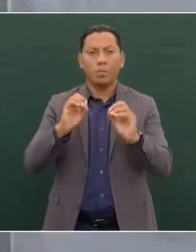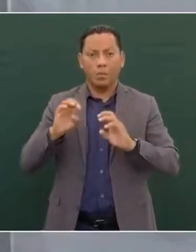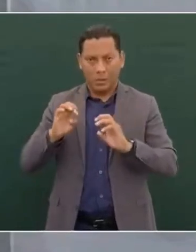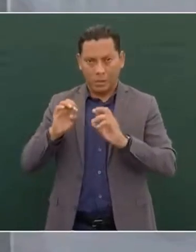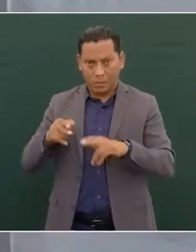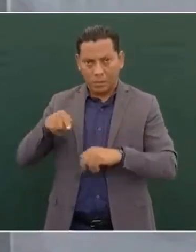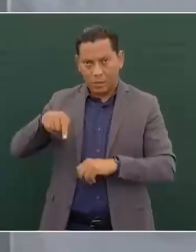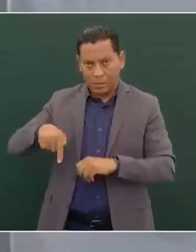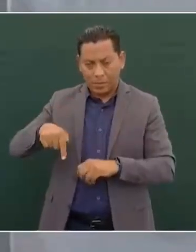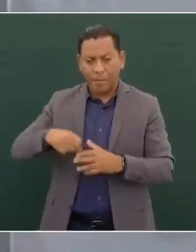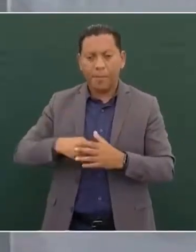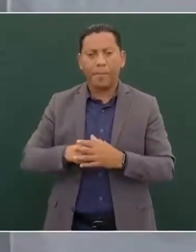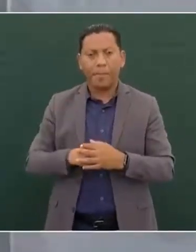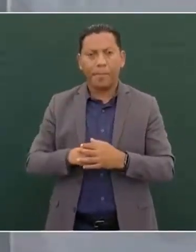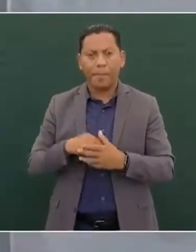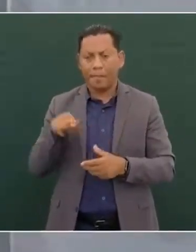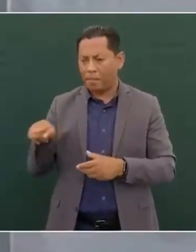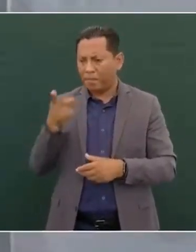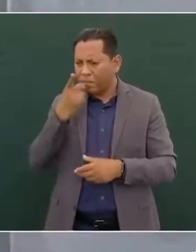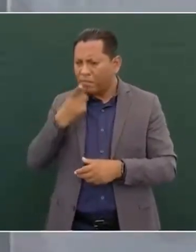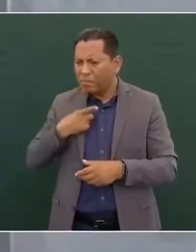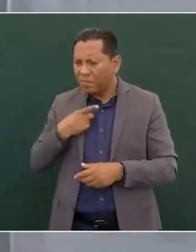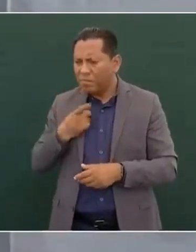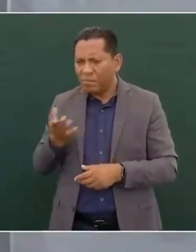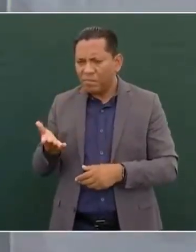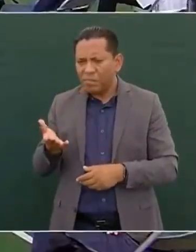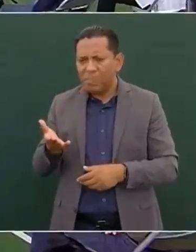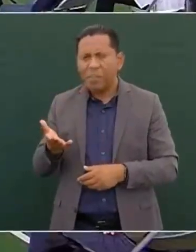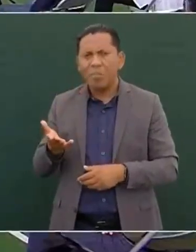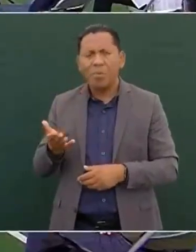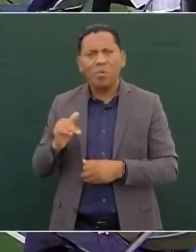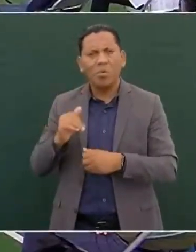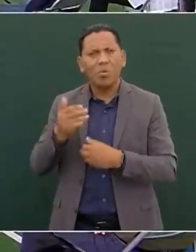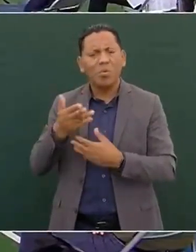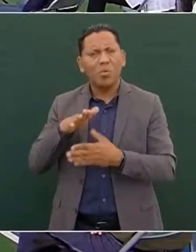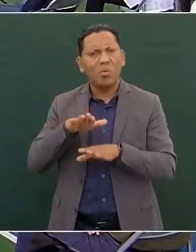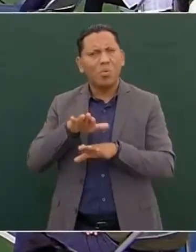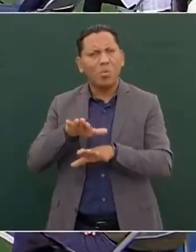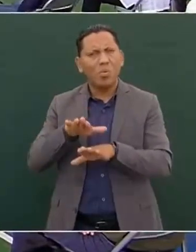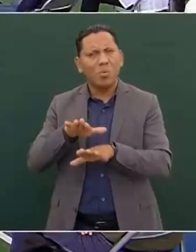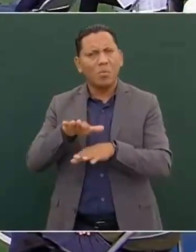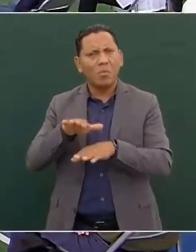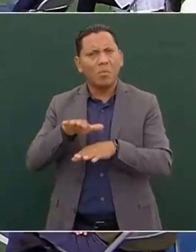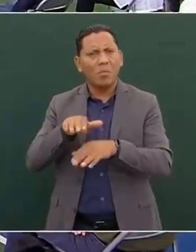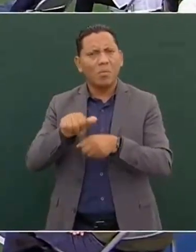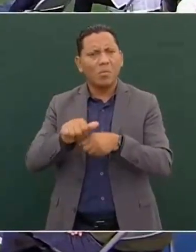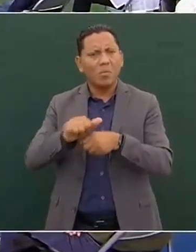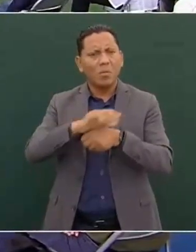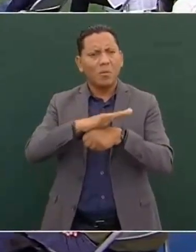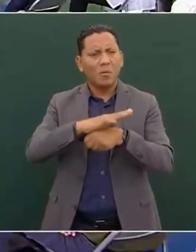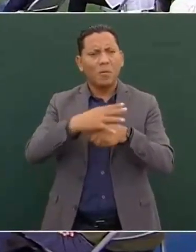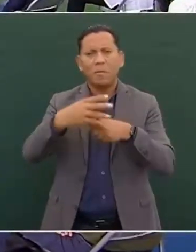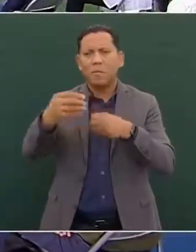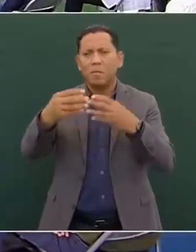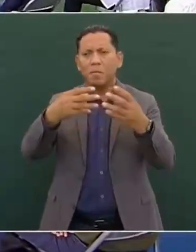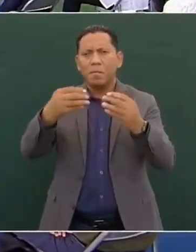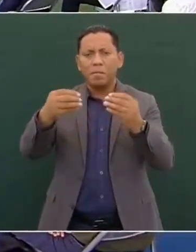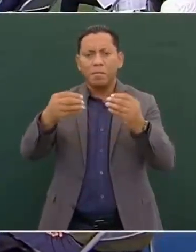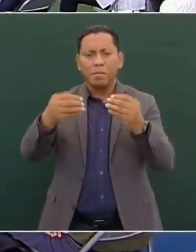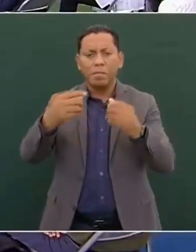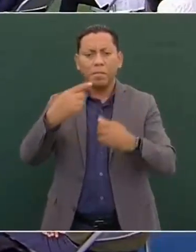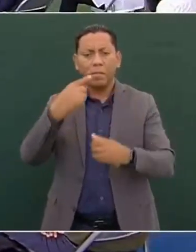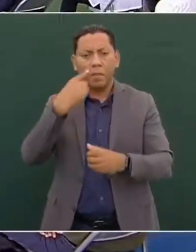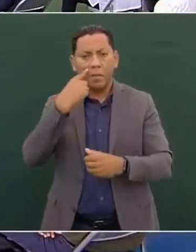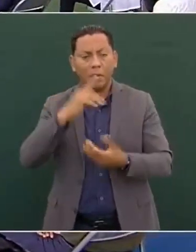Y me decías algo sobre la pandemia, sobre COVID. Gracias